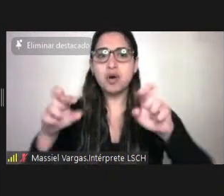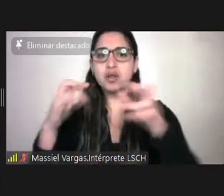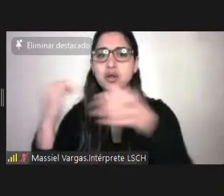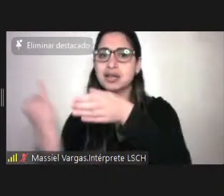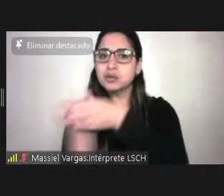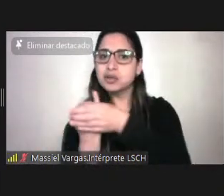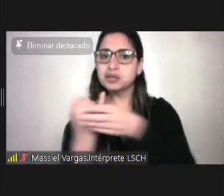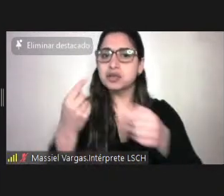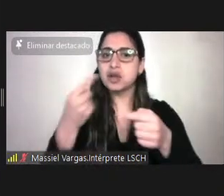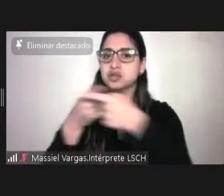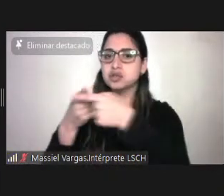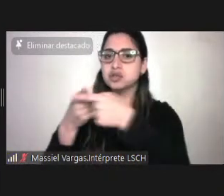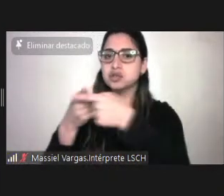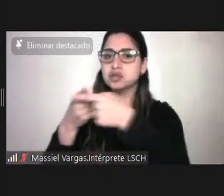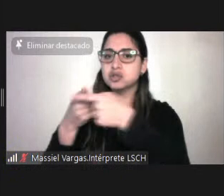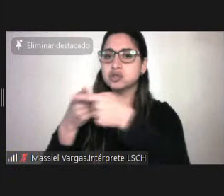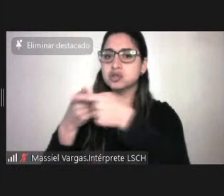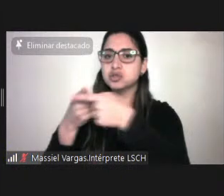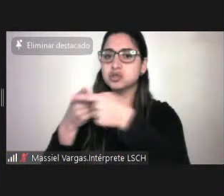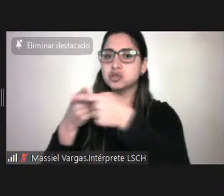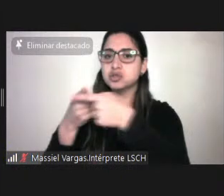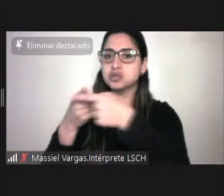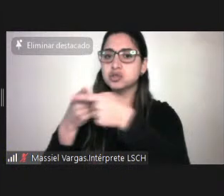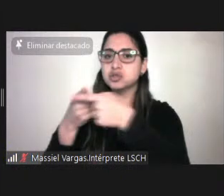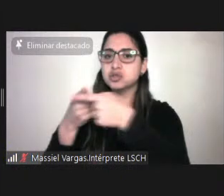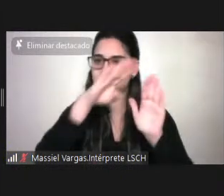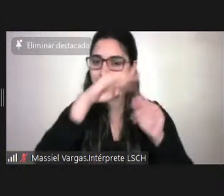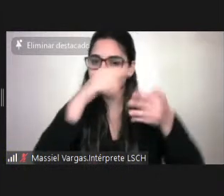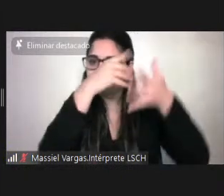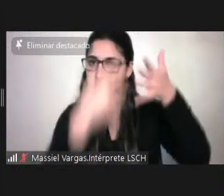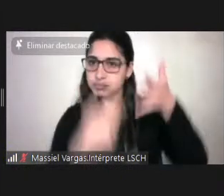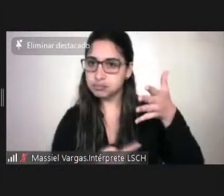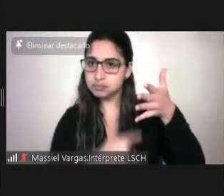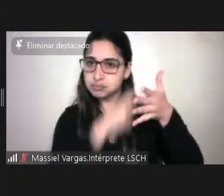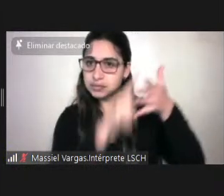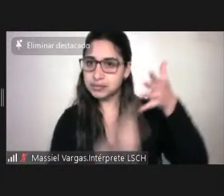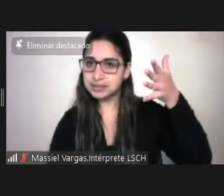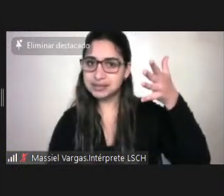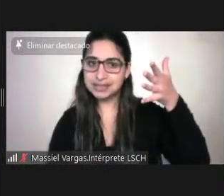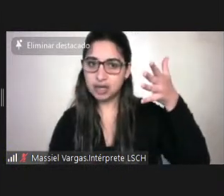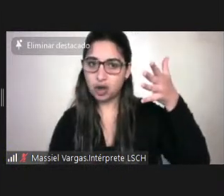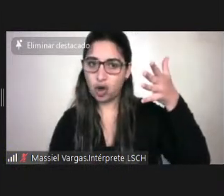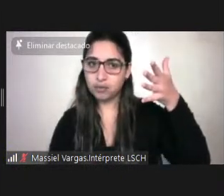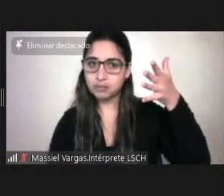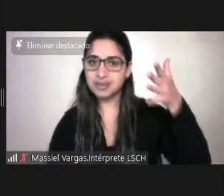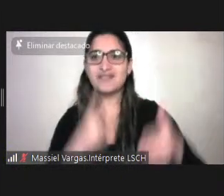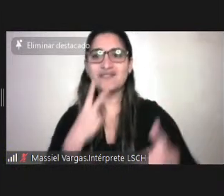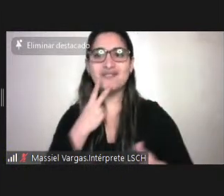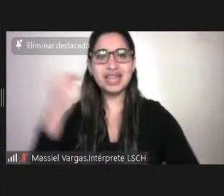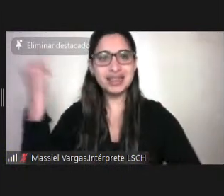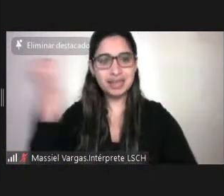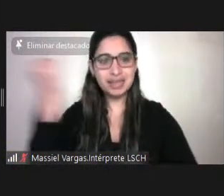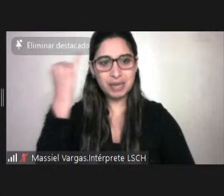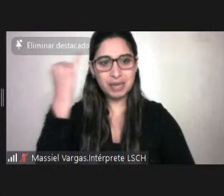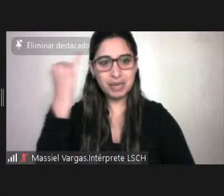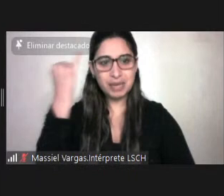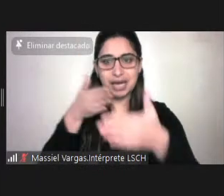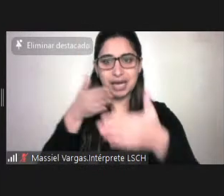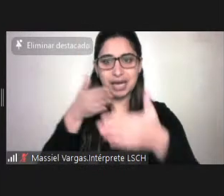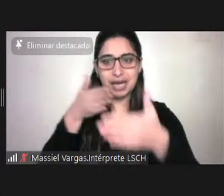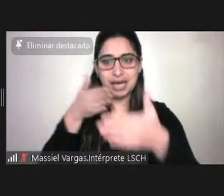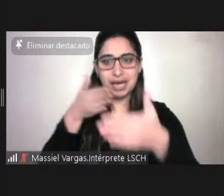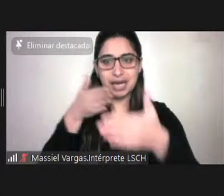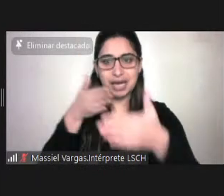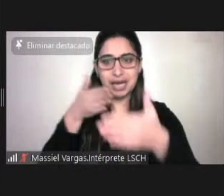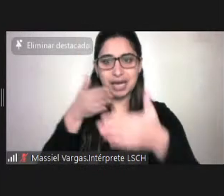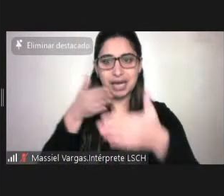de personas con discapacidad son estos cinco, cinco, ¿verdad? Vida independiente, accesibilidad universal, diseño